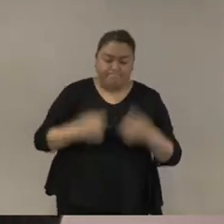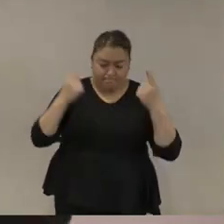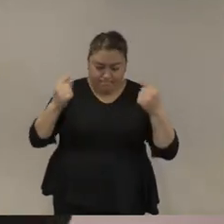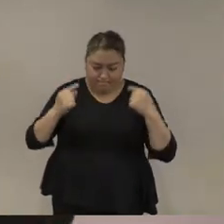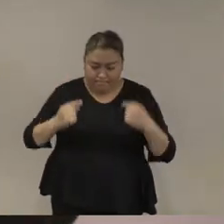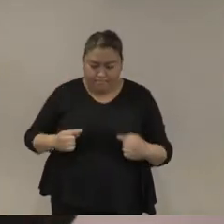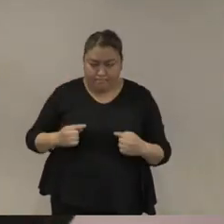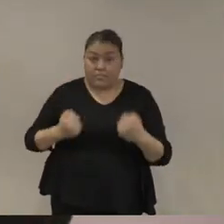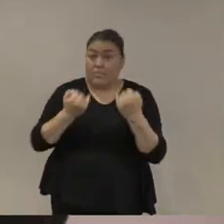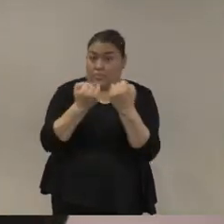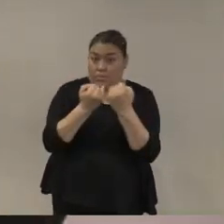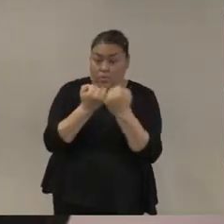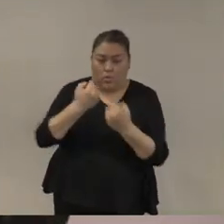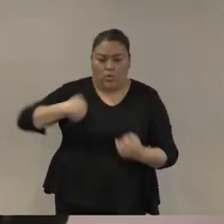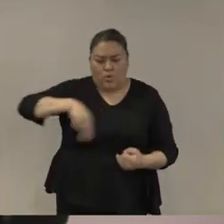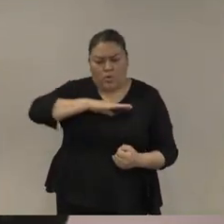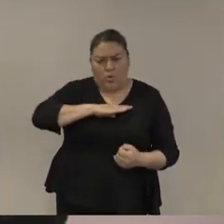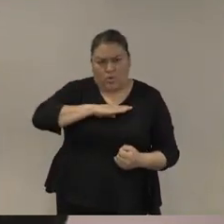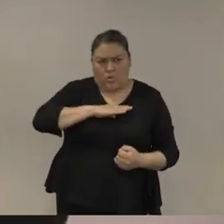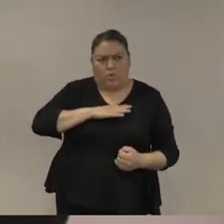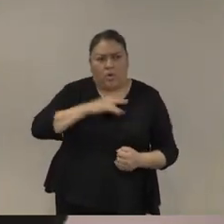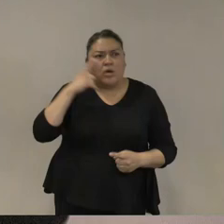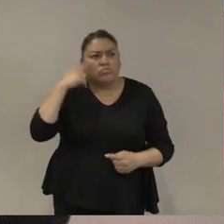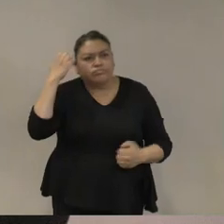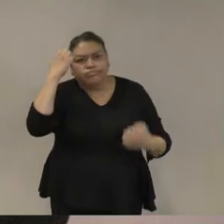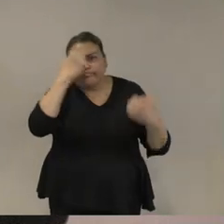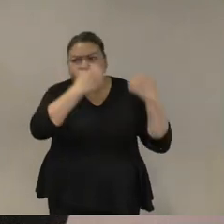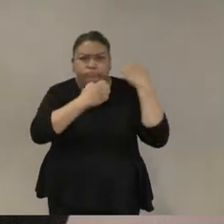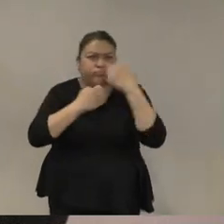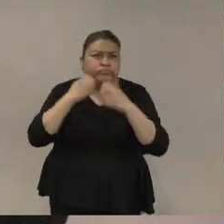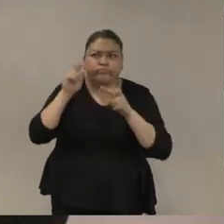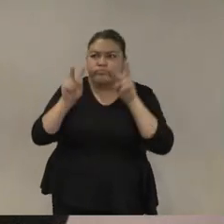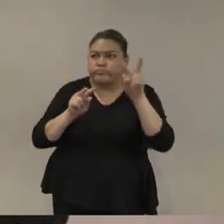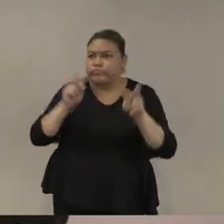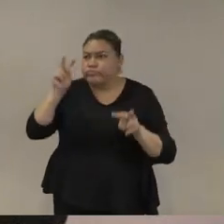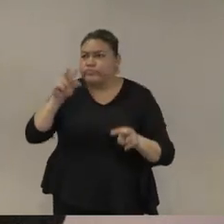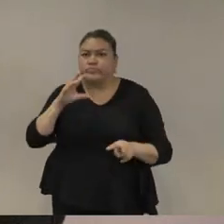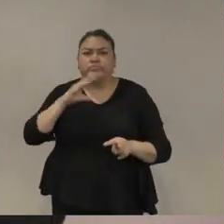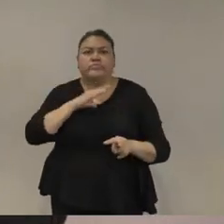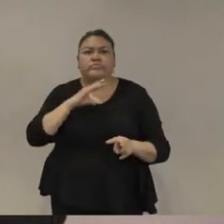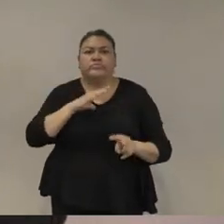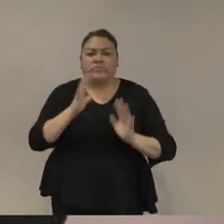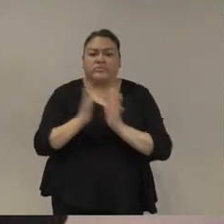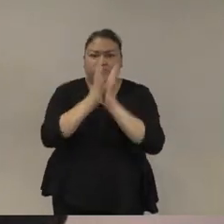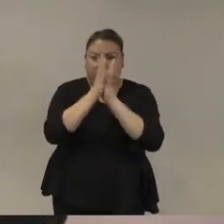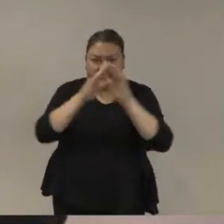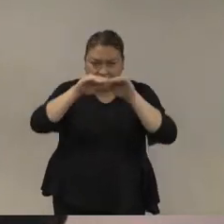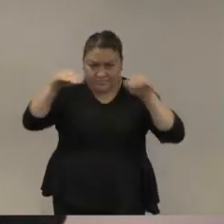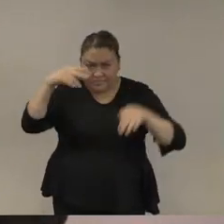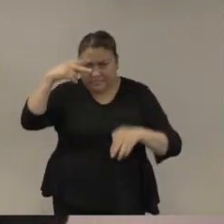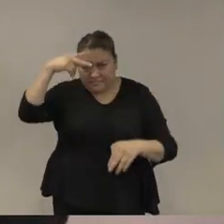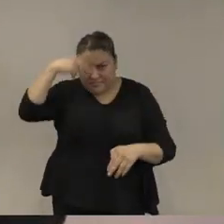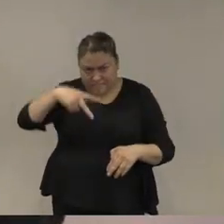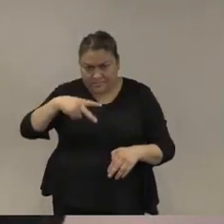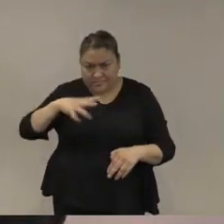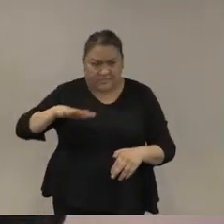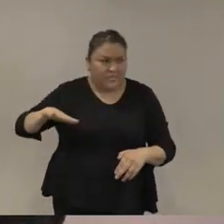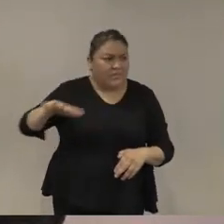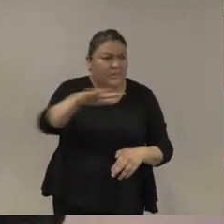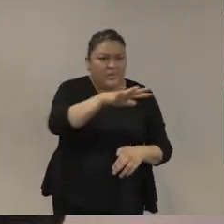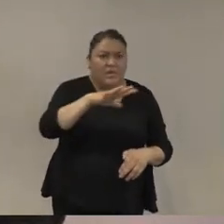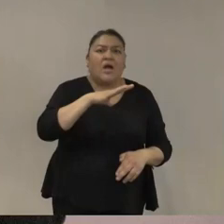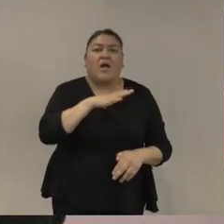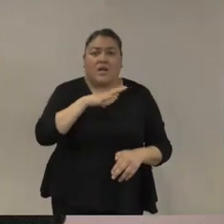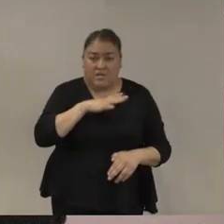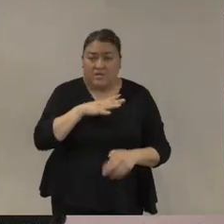vemos que existe un aumento desde la redemocratización en México un aumento de la presión de